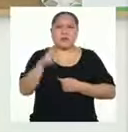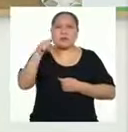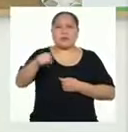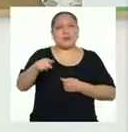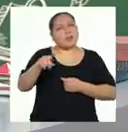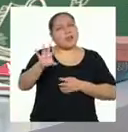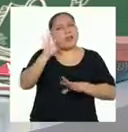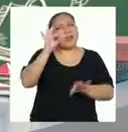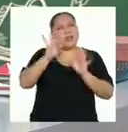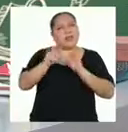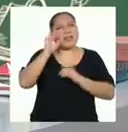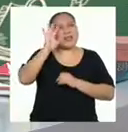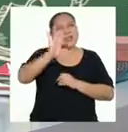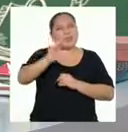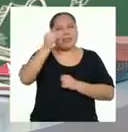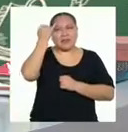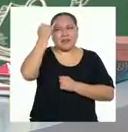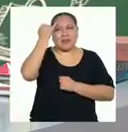ideas.